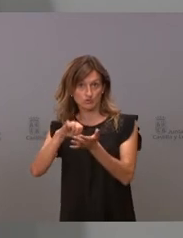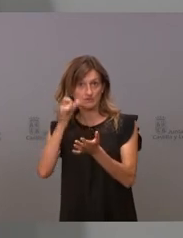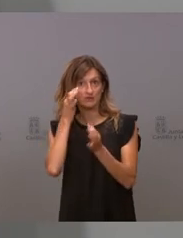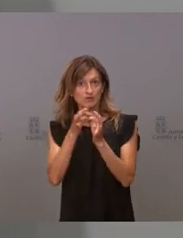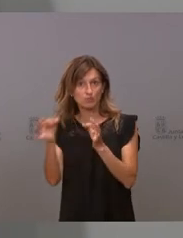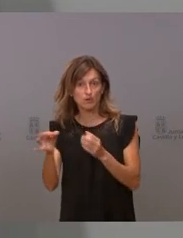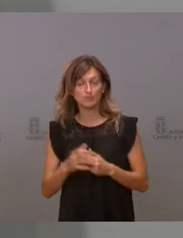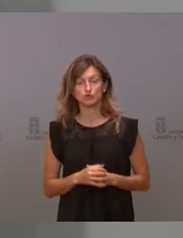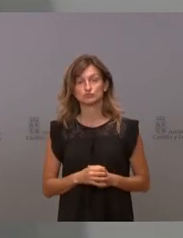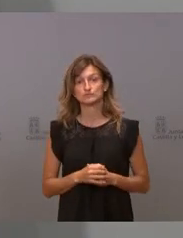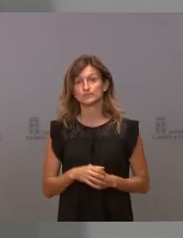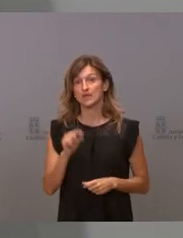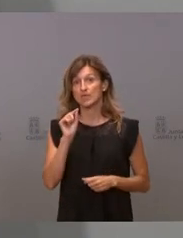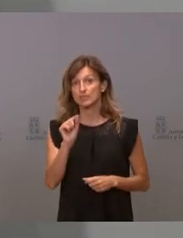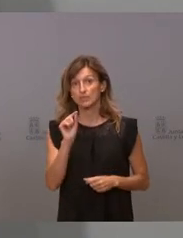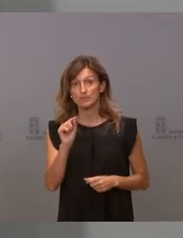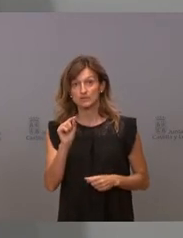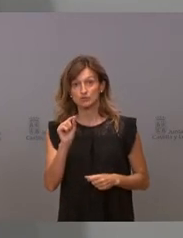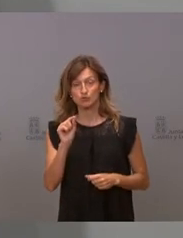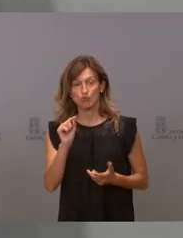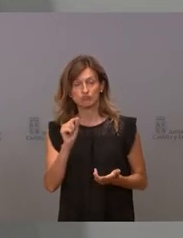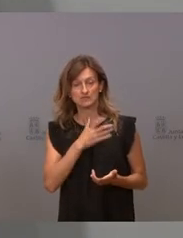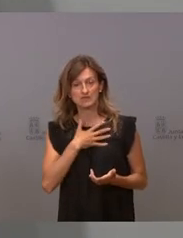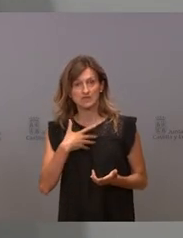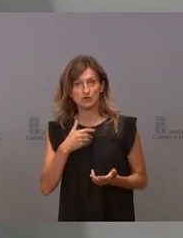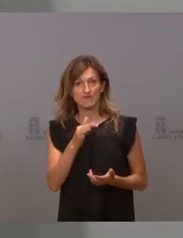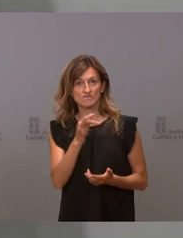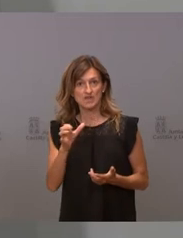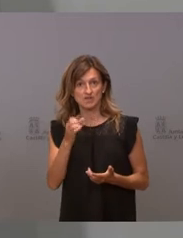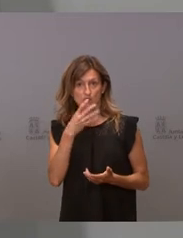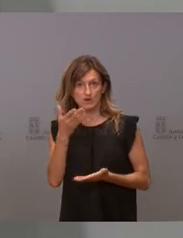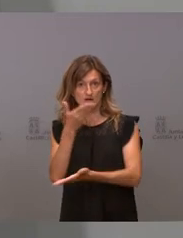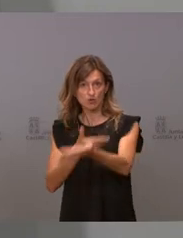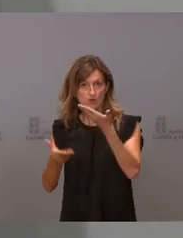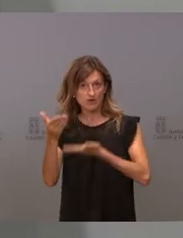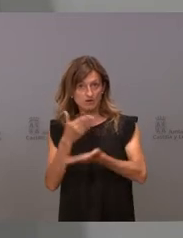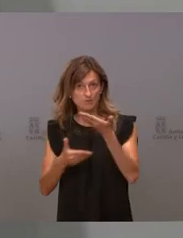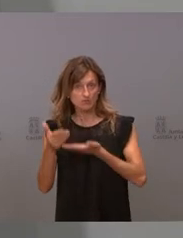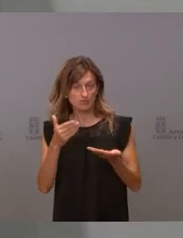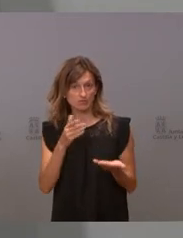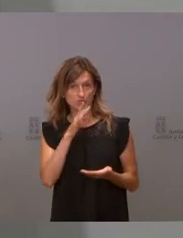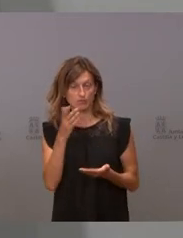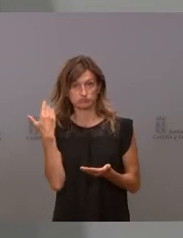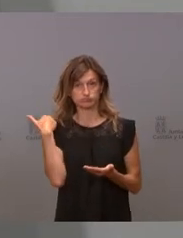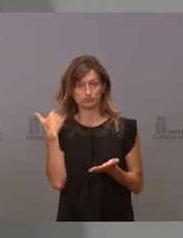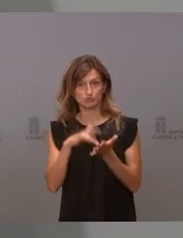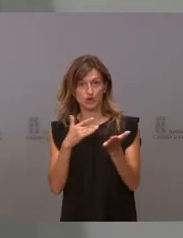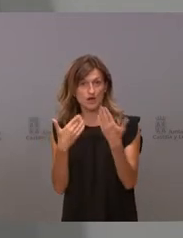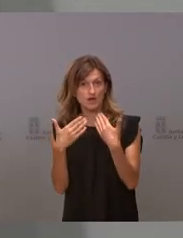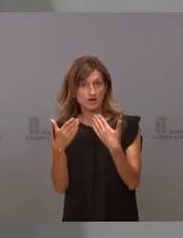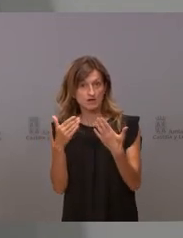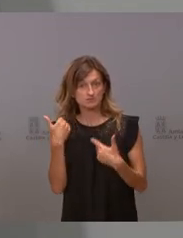Y yo, de momento, presumo la buena fe y la colaboración que se deducen de la conversación que hemos tenido.